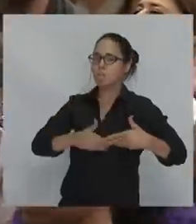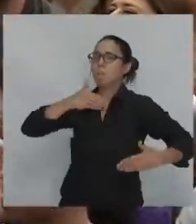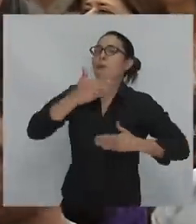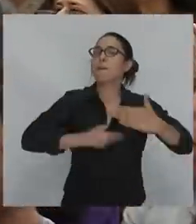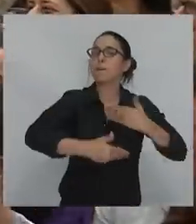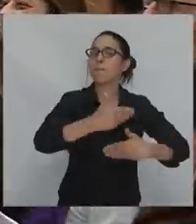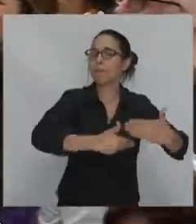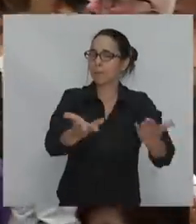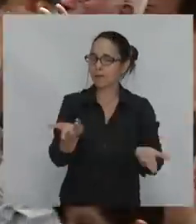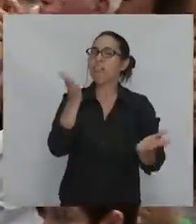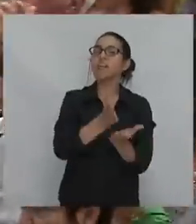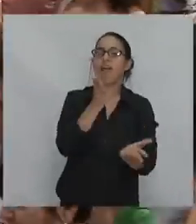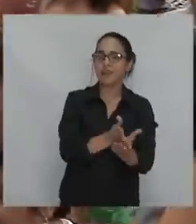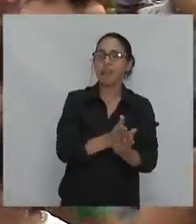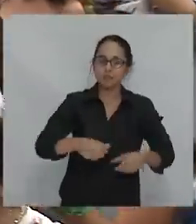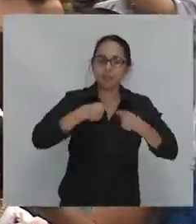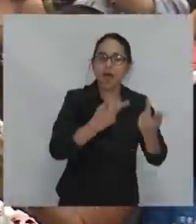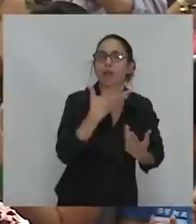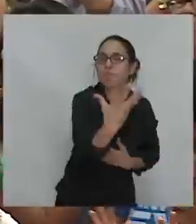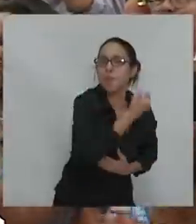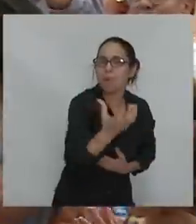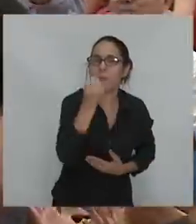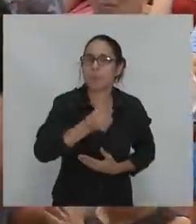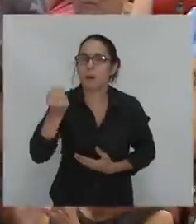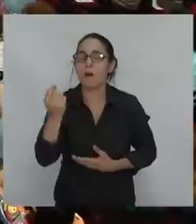derechos y bienestar de la población mundial.